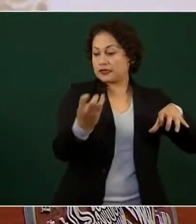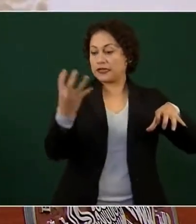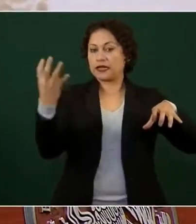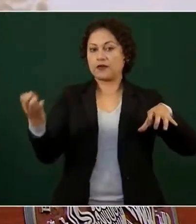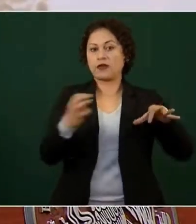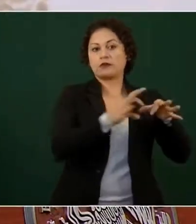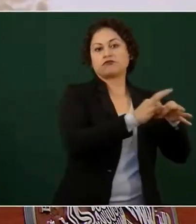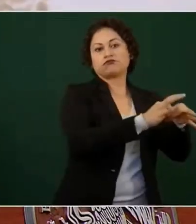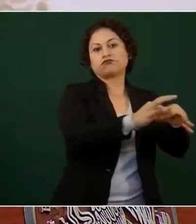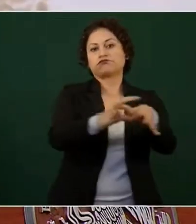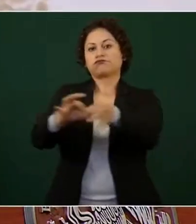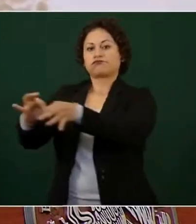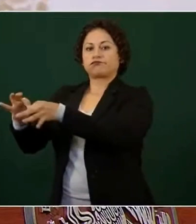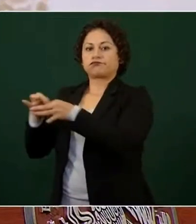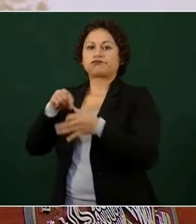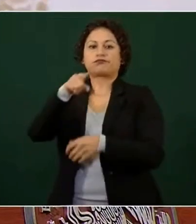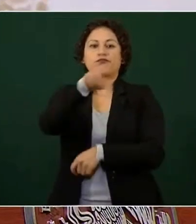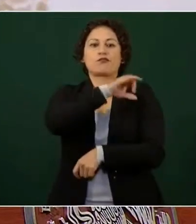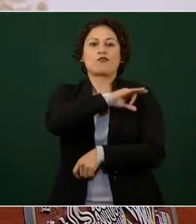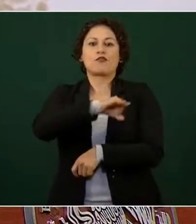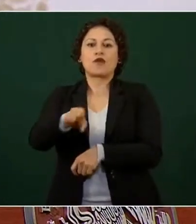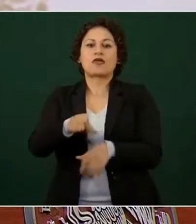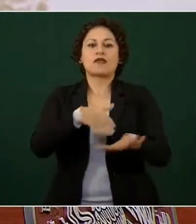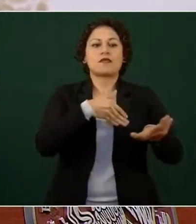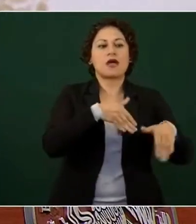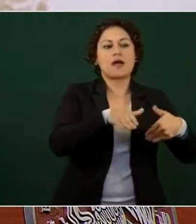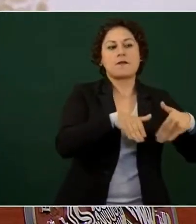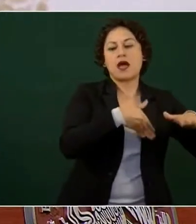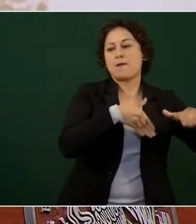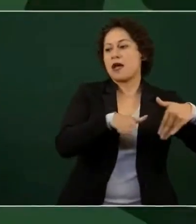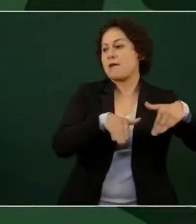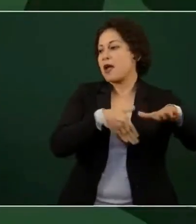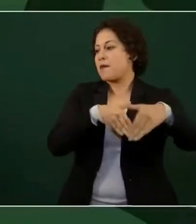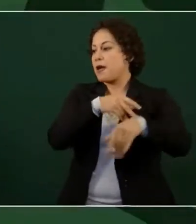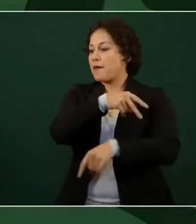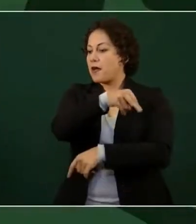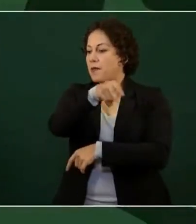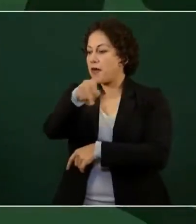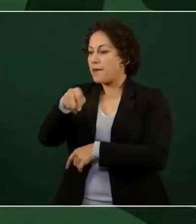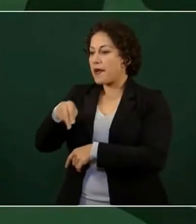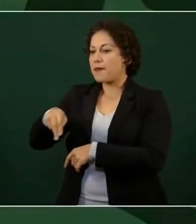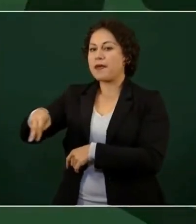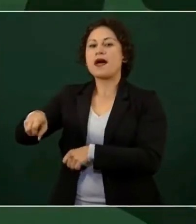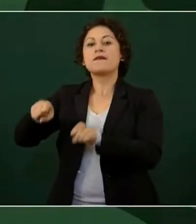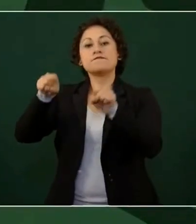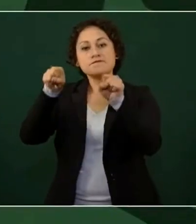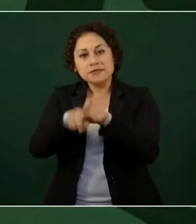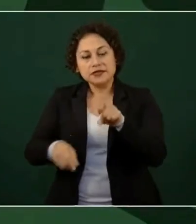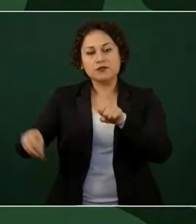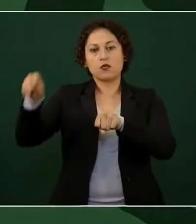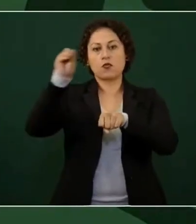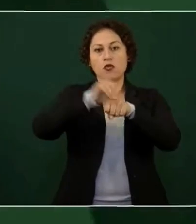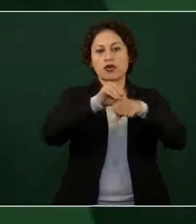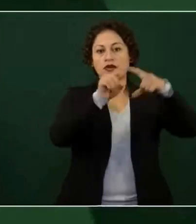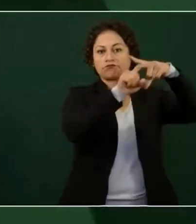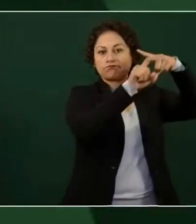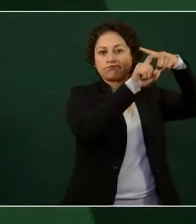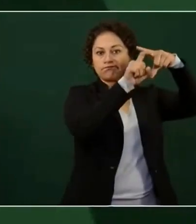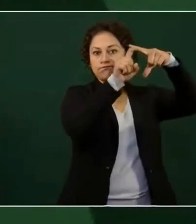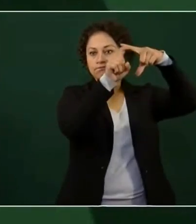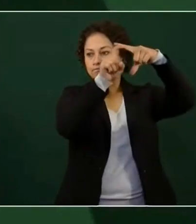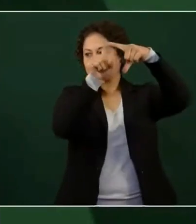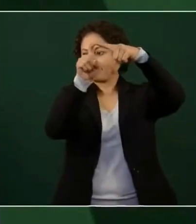solamente caminando, sino que se está haciendo un teleférico, para poder ir de la primera a la cuarta sección,